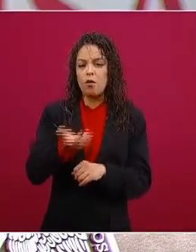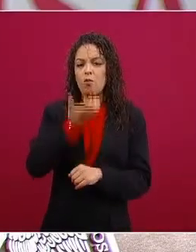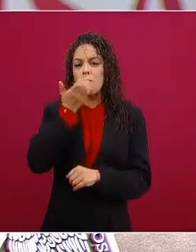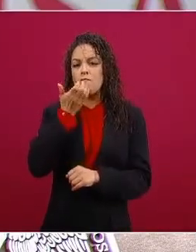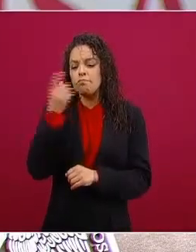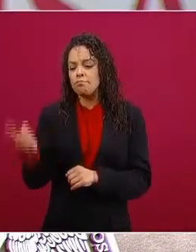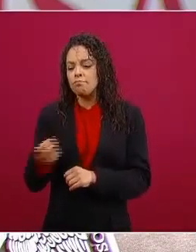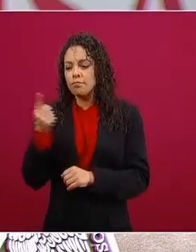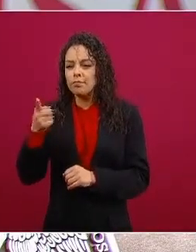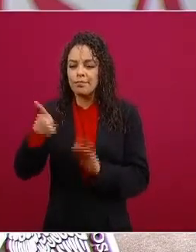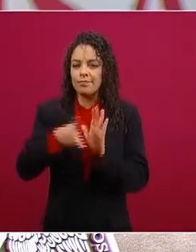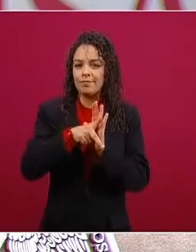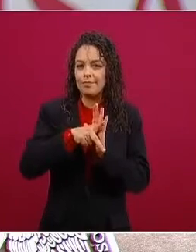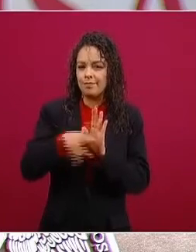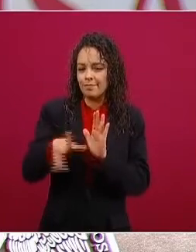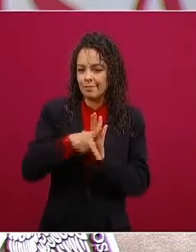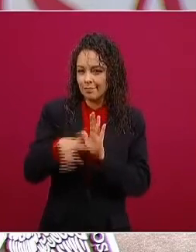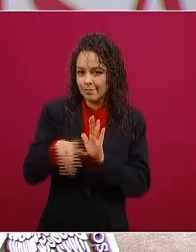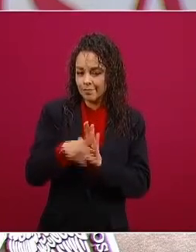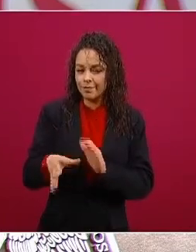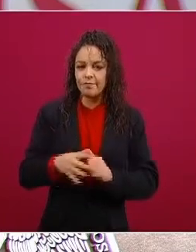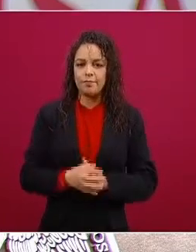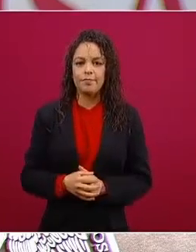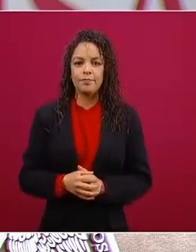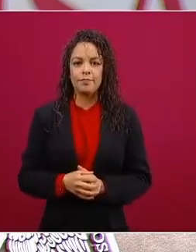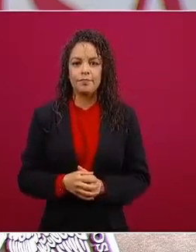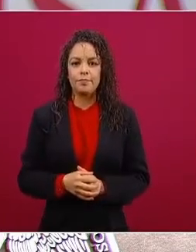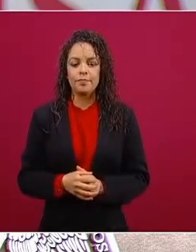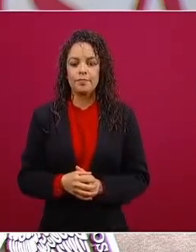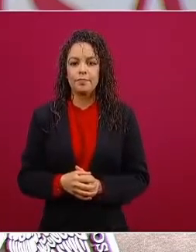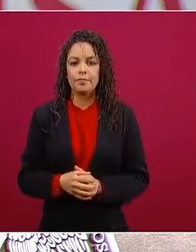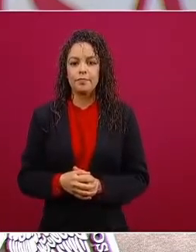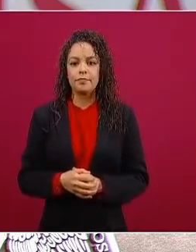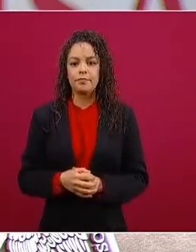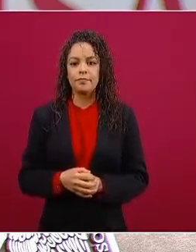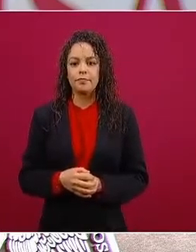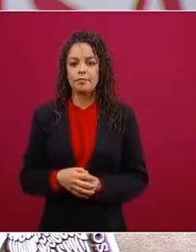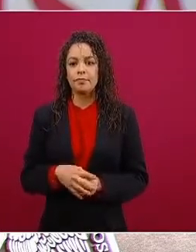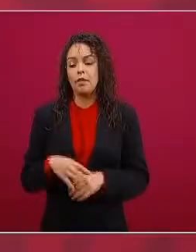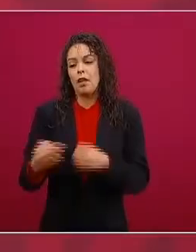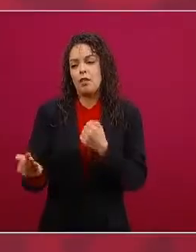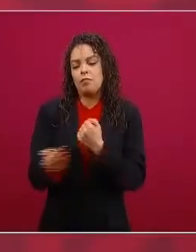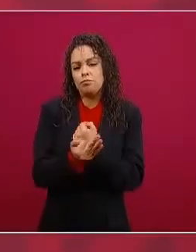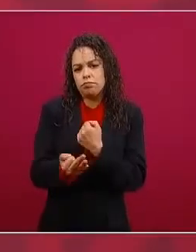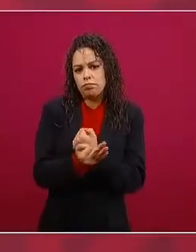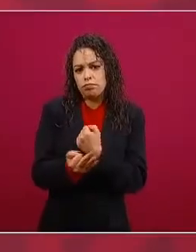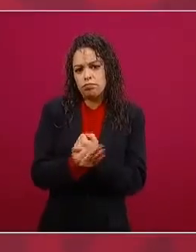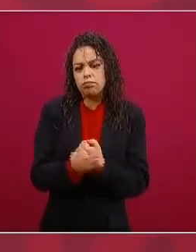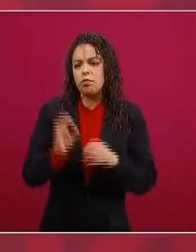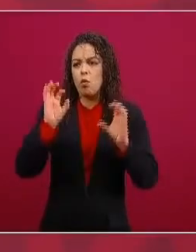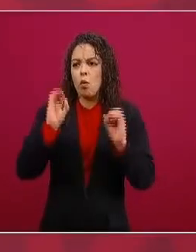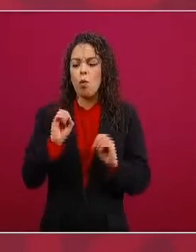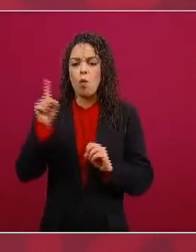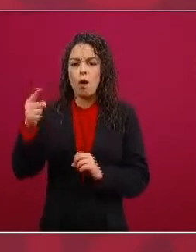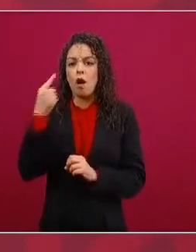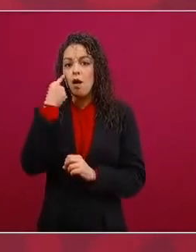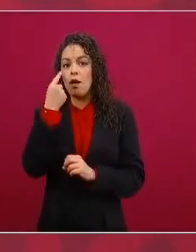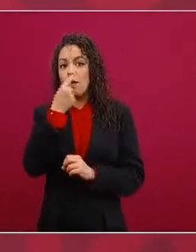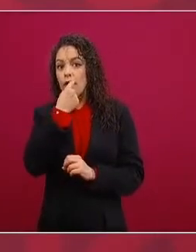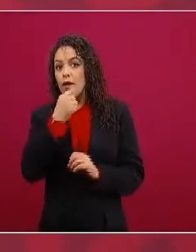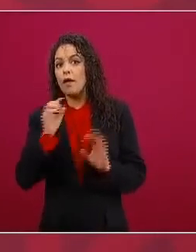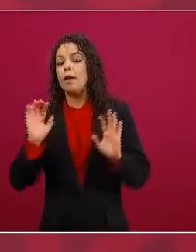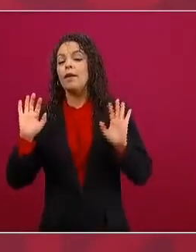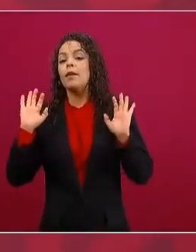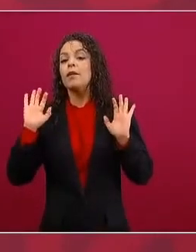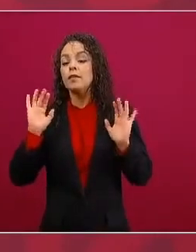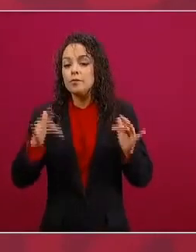que nos este defienden o son objetivos según nuestra